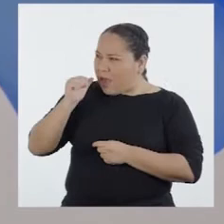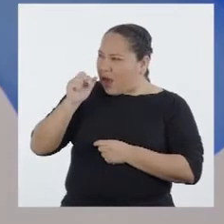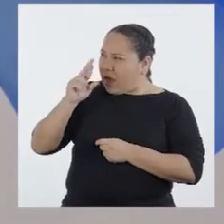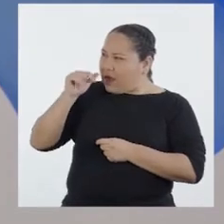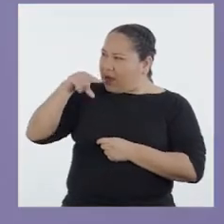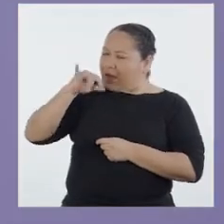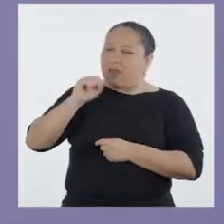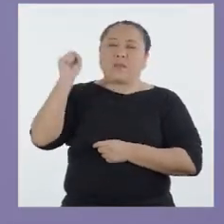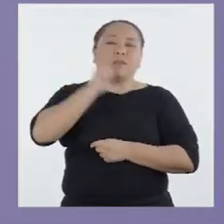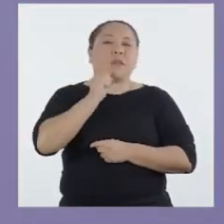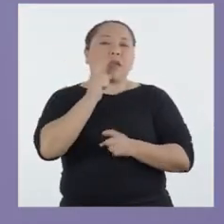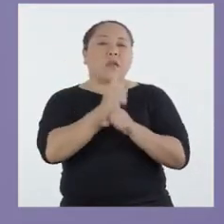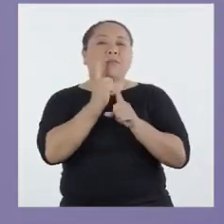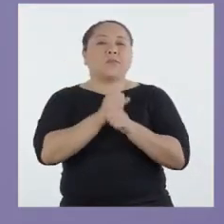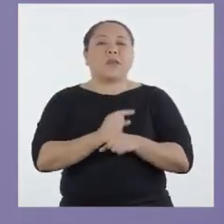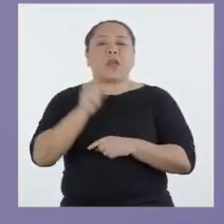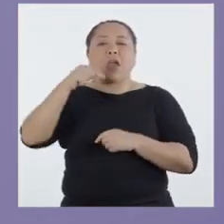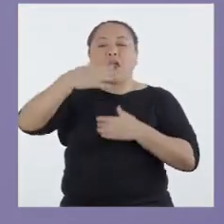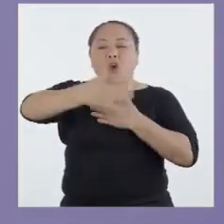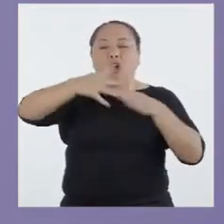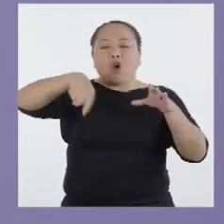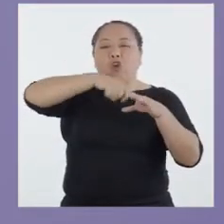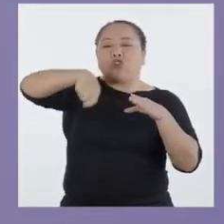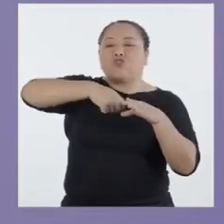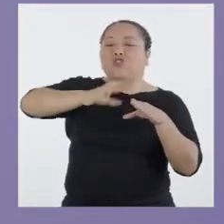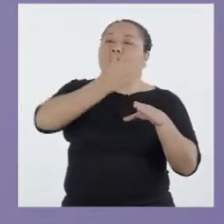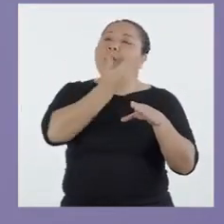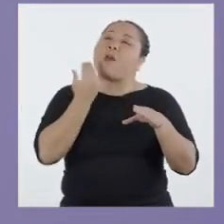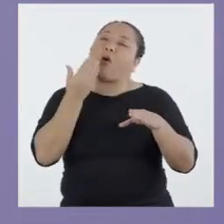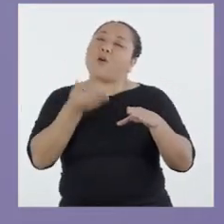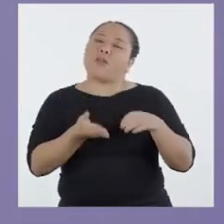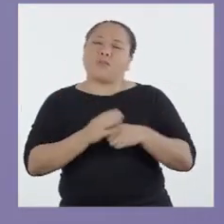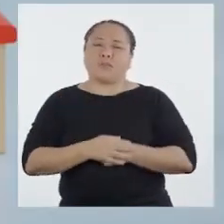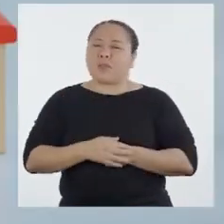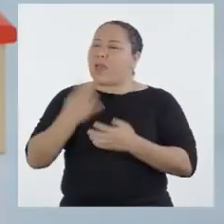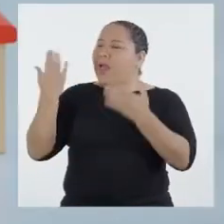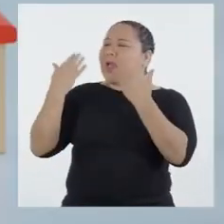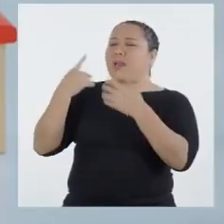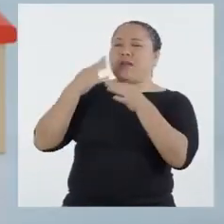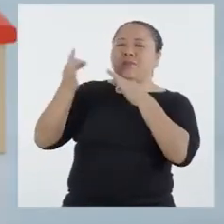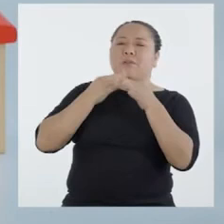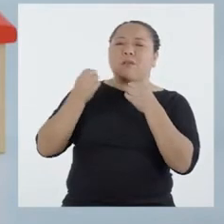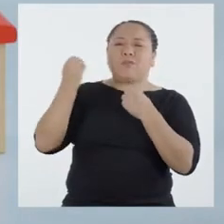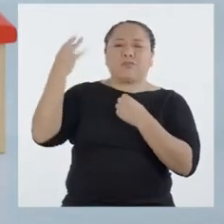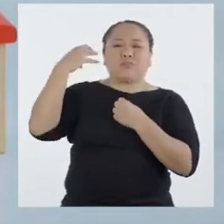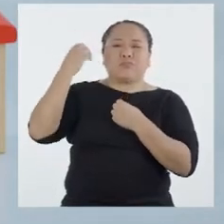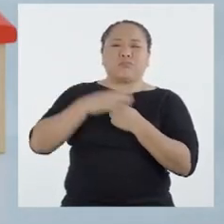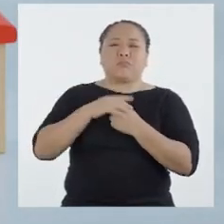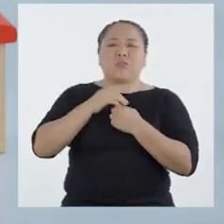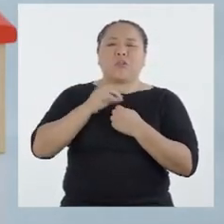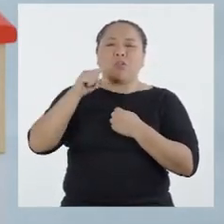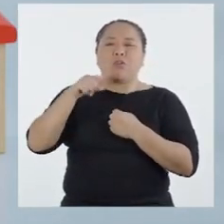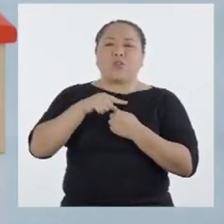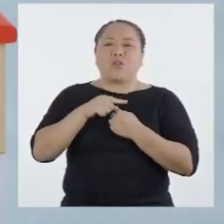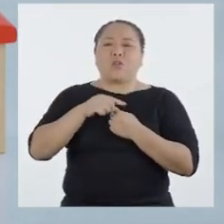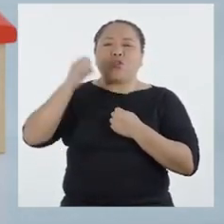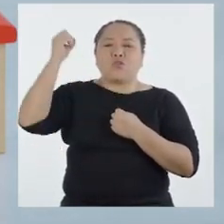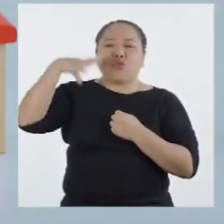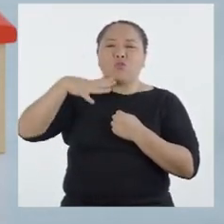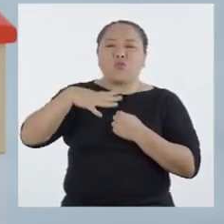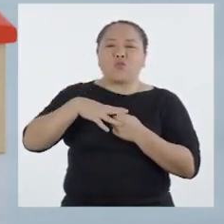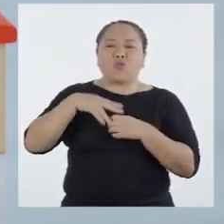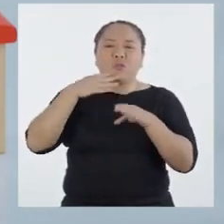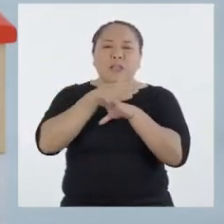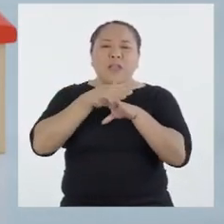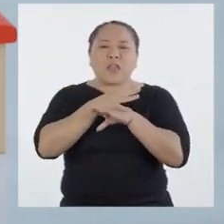¿Verdad, Arqui? ¡Sí! Se trata de la cocina mejorada. ¡Dale, Arqui! Ilumínanos con tu luz de